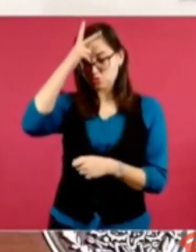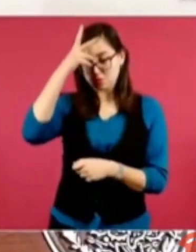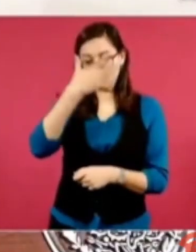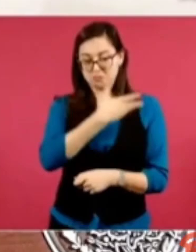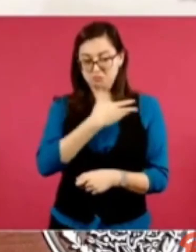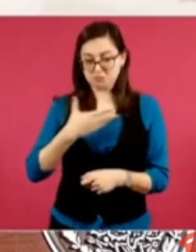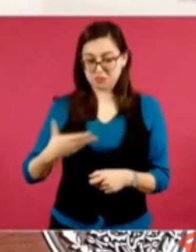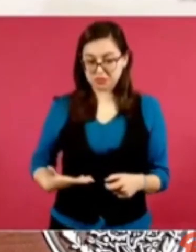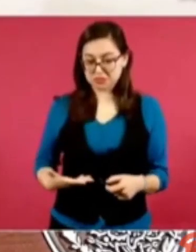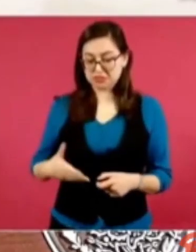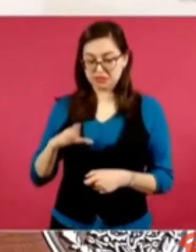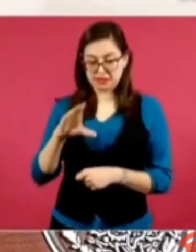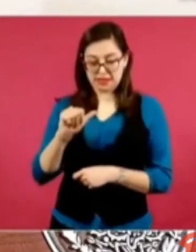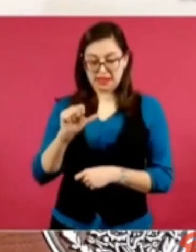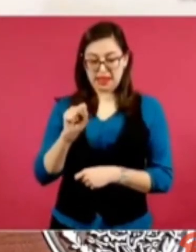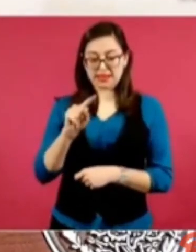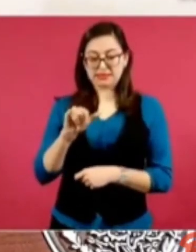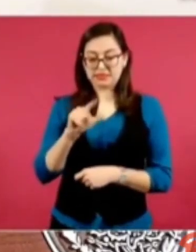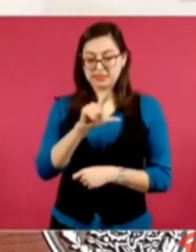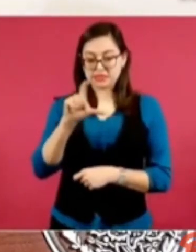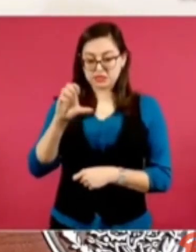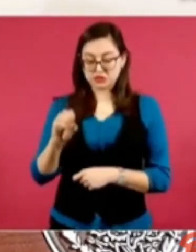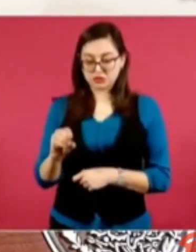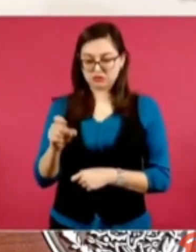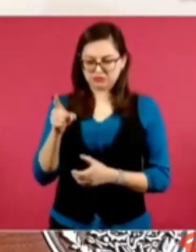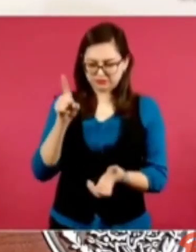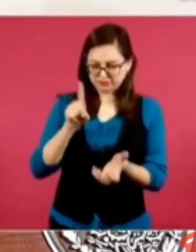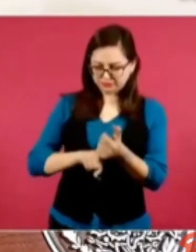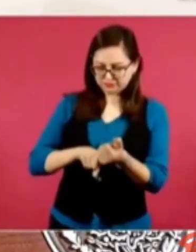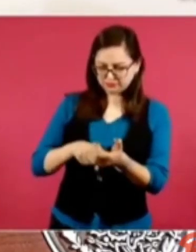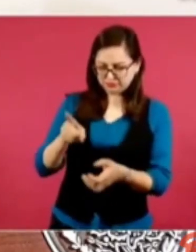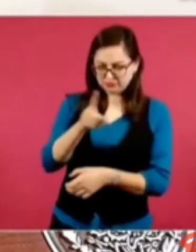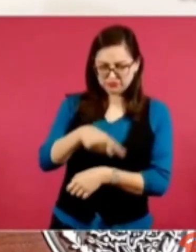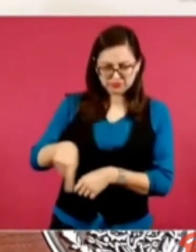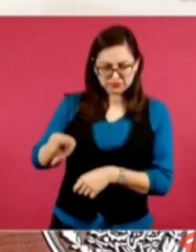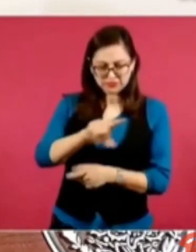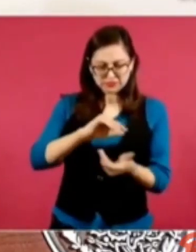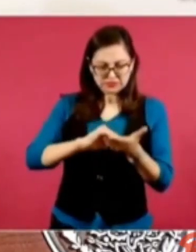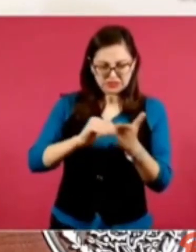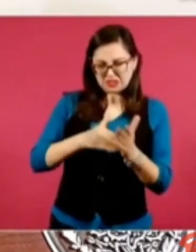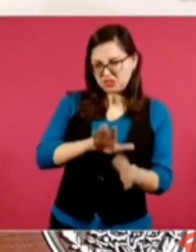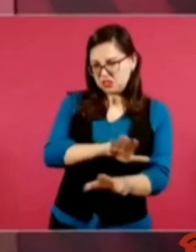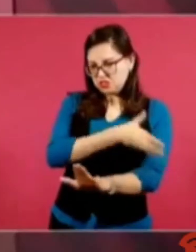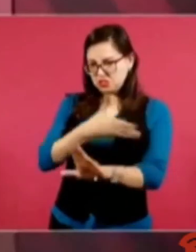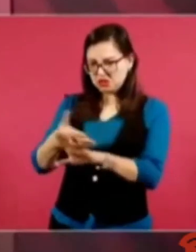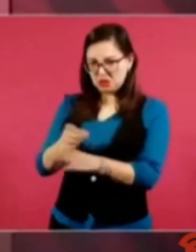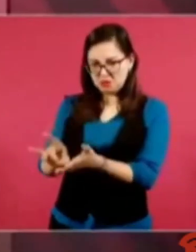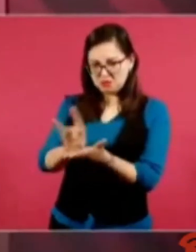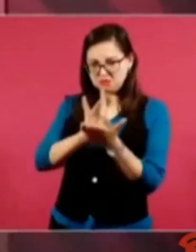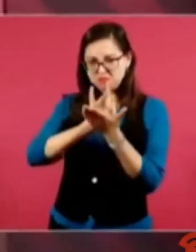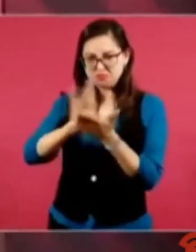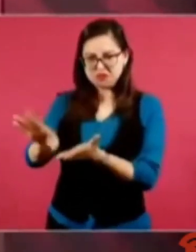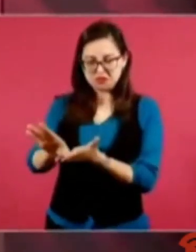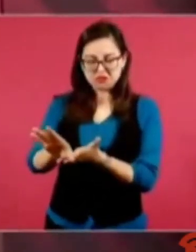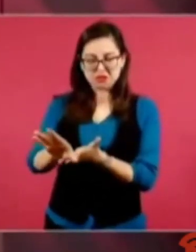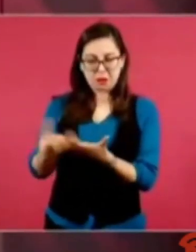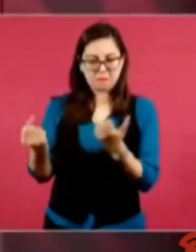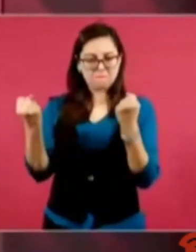Pedro Castillo. Consideramos que fue un golpe de Estado técnico,